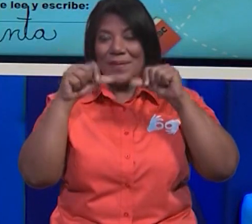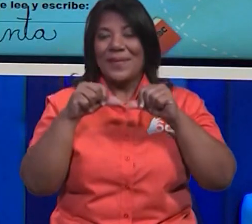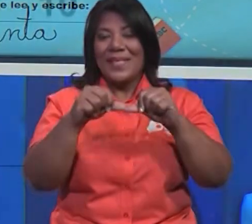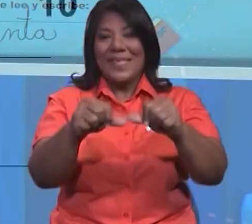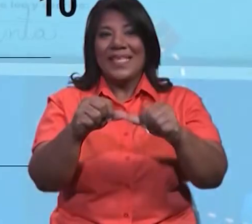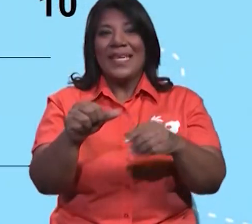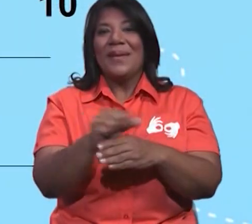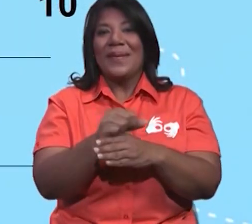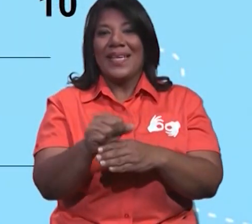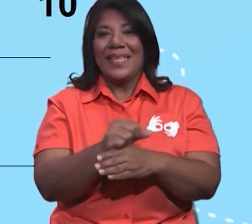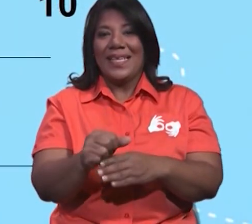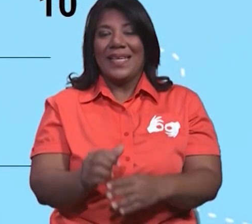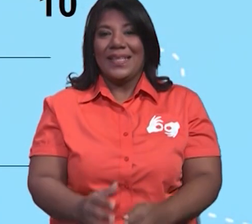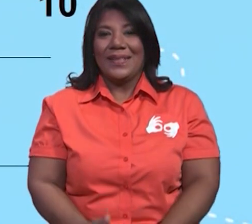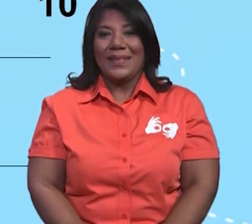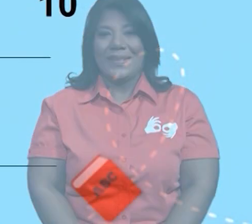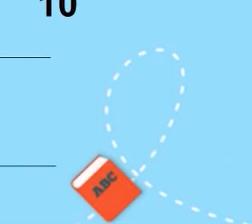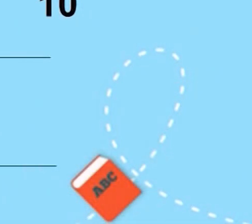practicando en casa.